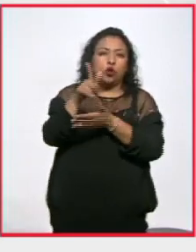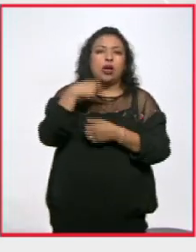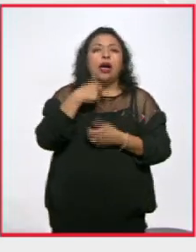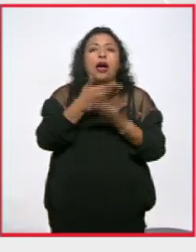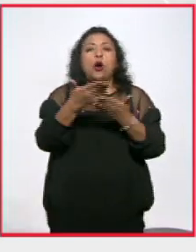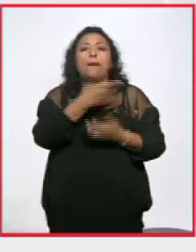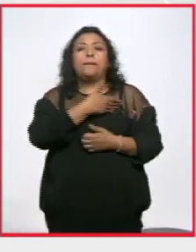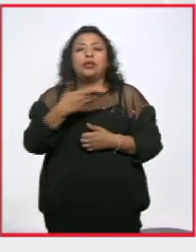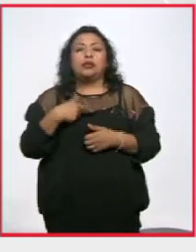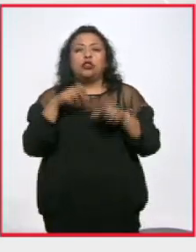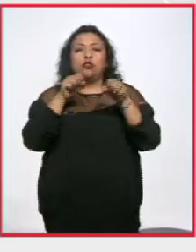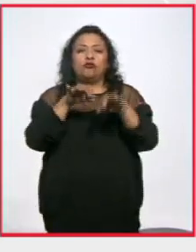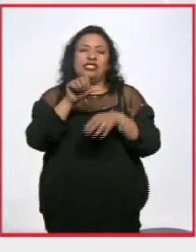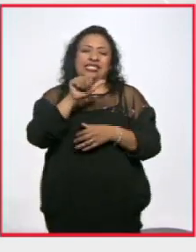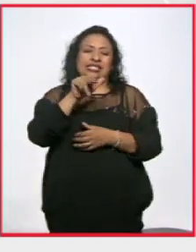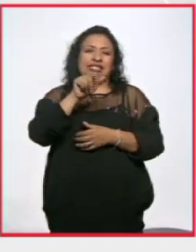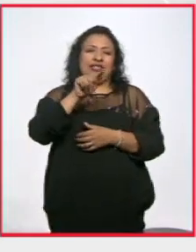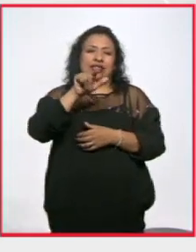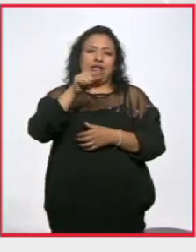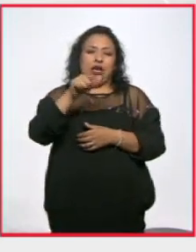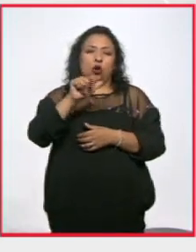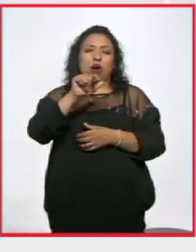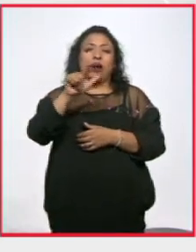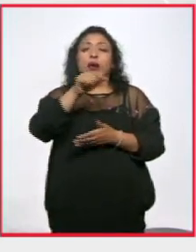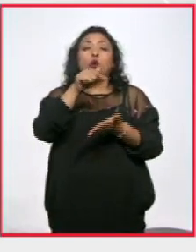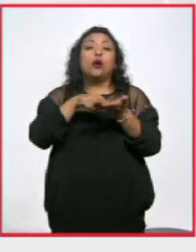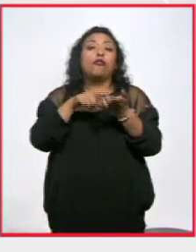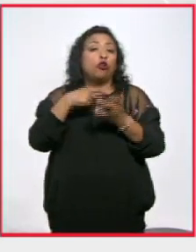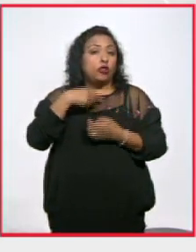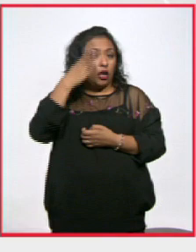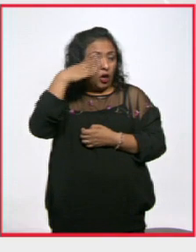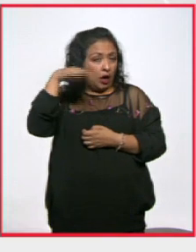presidenta de la oficina Santiago Álvarez en La Habana, en Cuba.